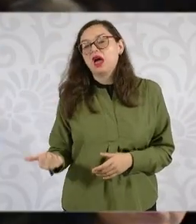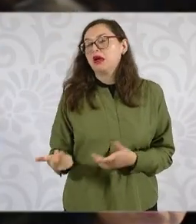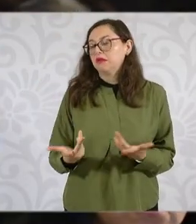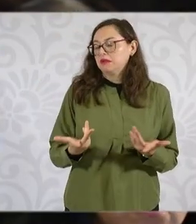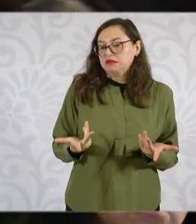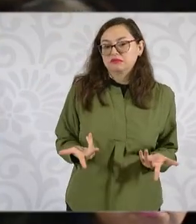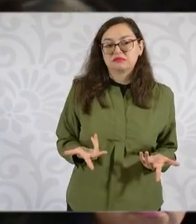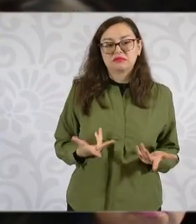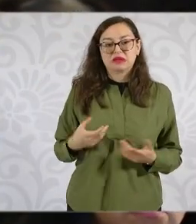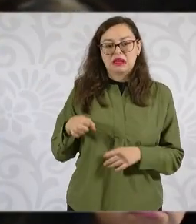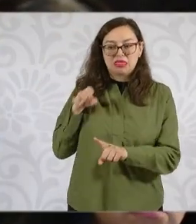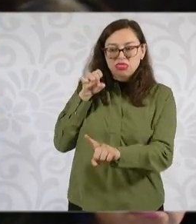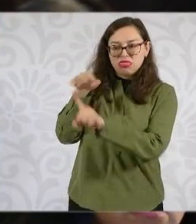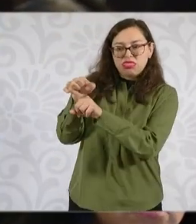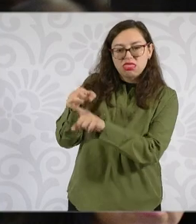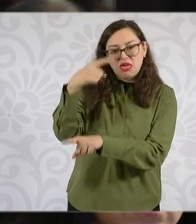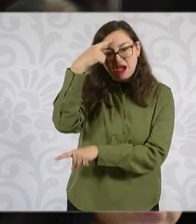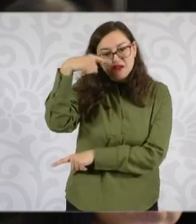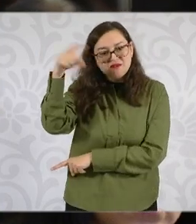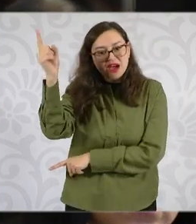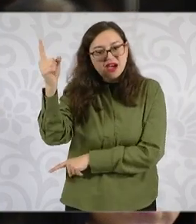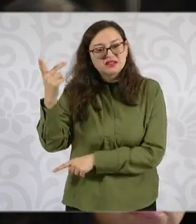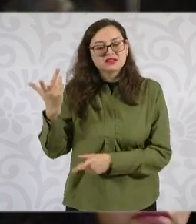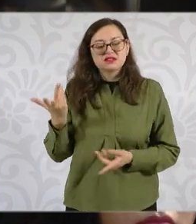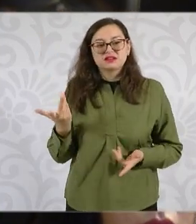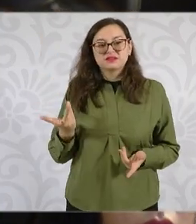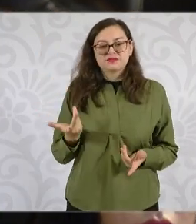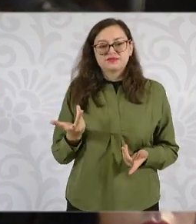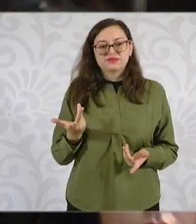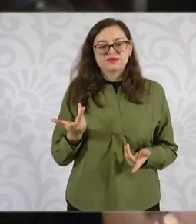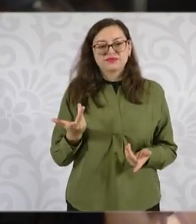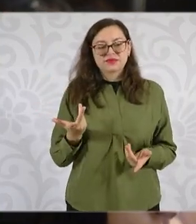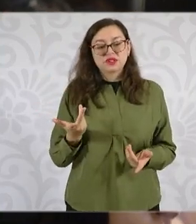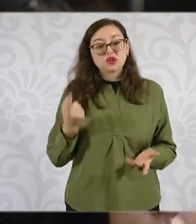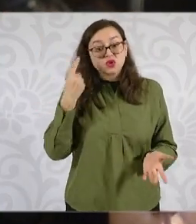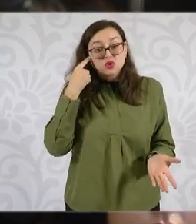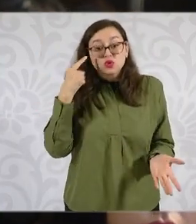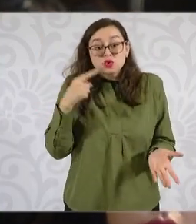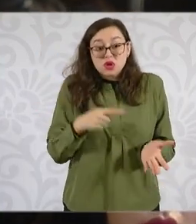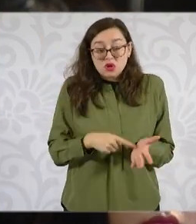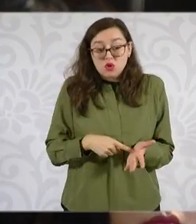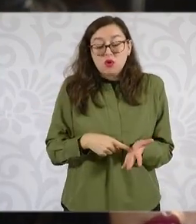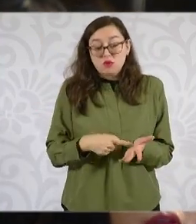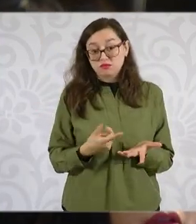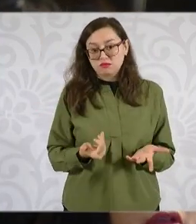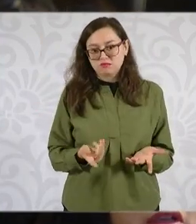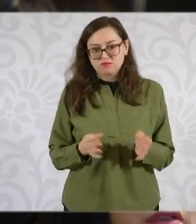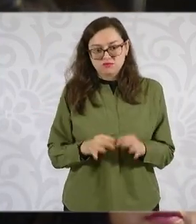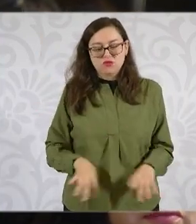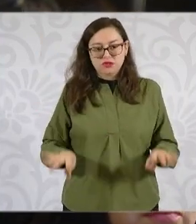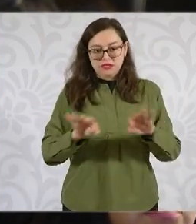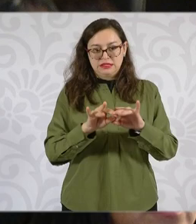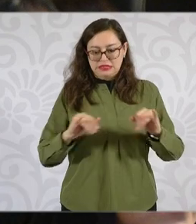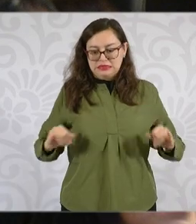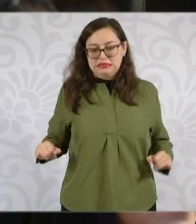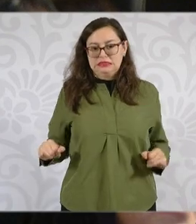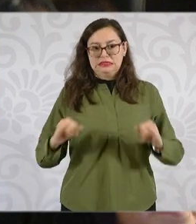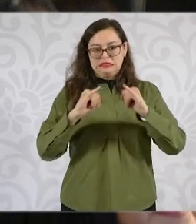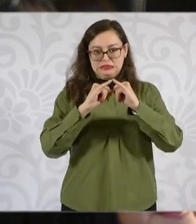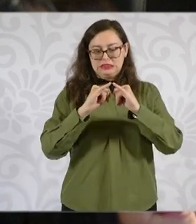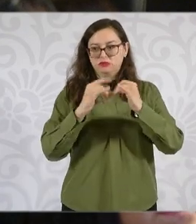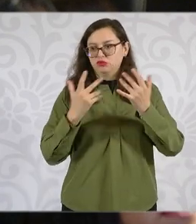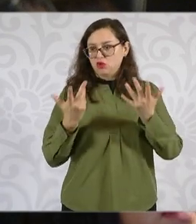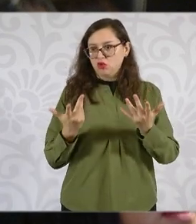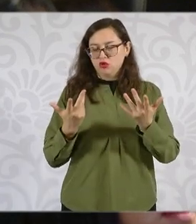pues, es fácil defraudarlos. Por eso creo que a través de instituciones, como bien se han marcado aquí, pues hay una